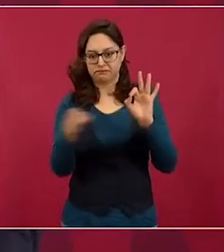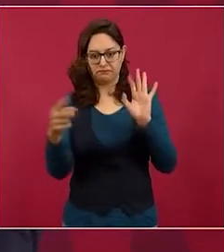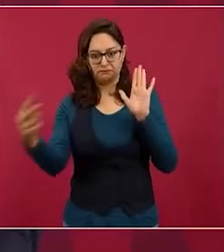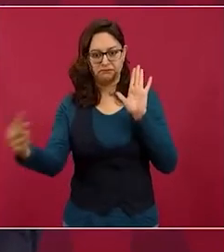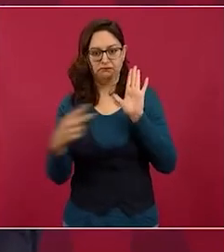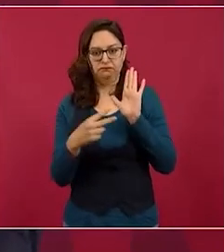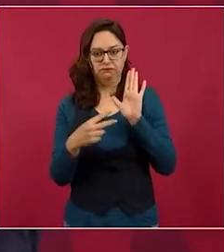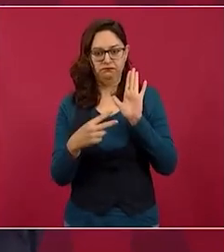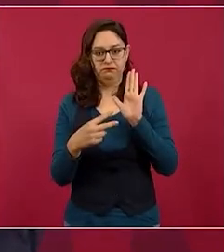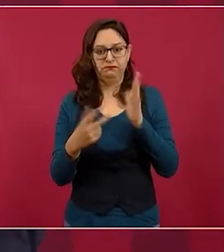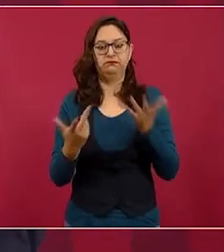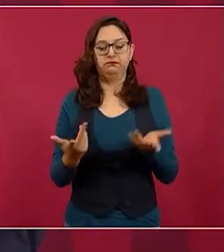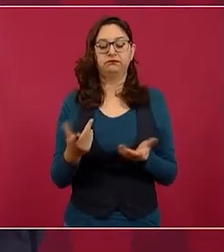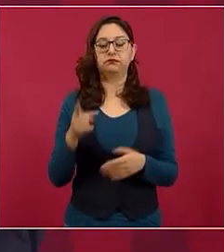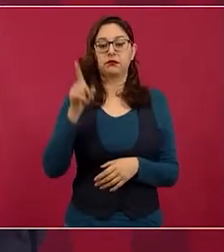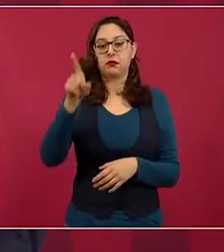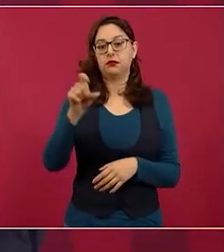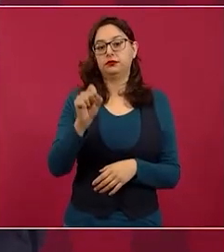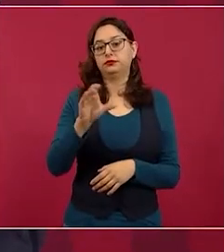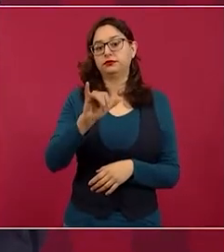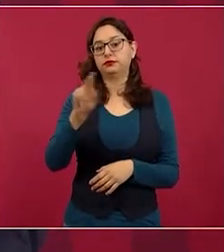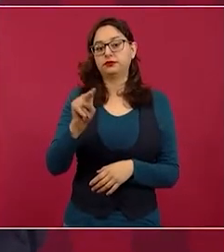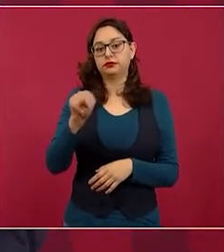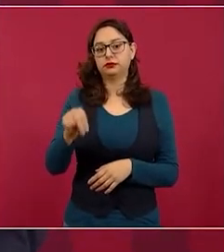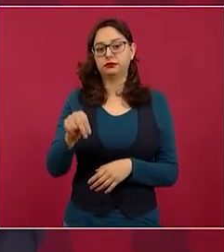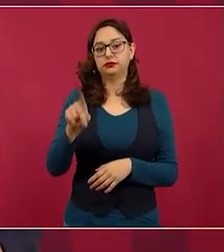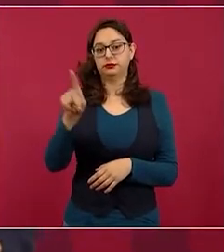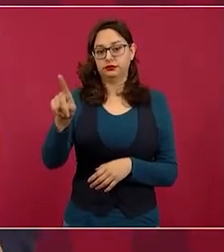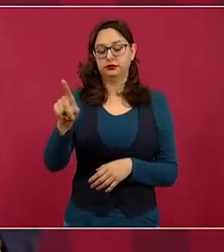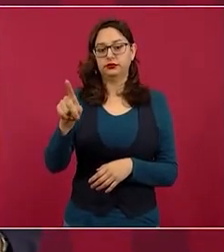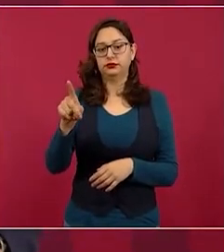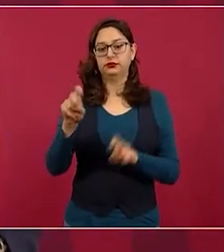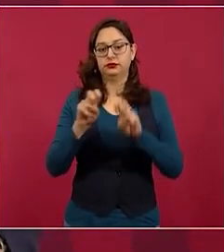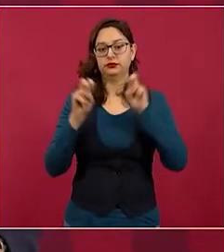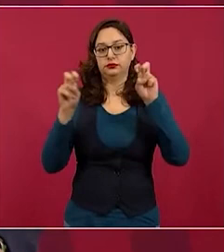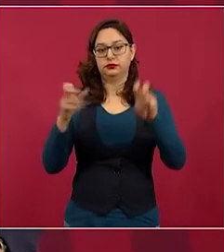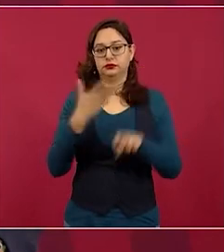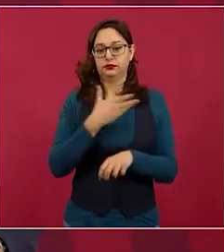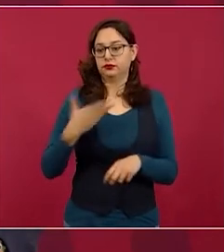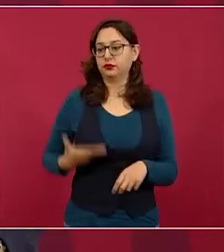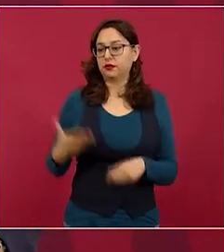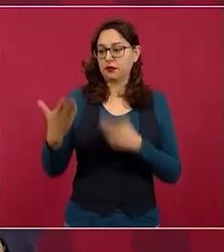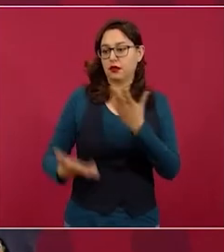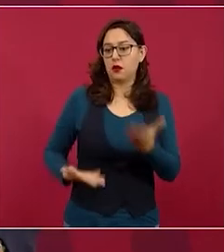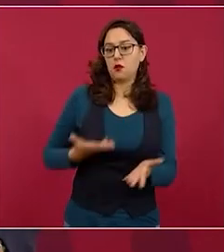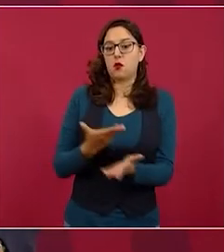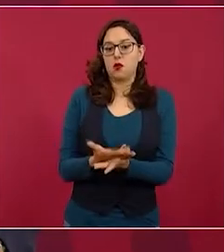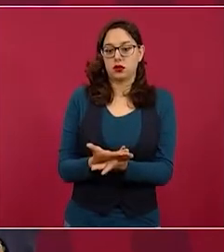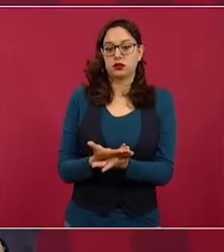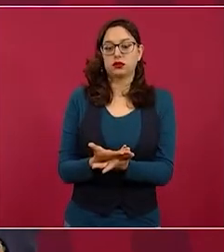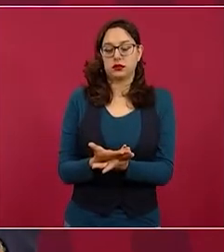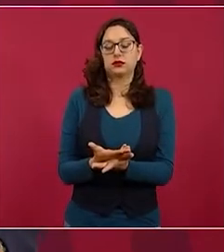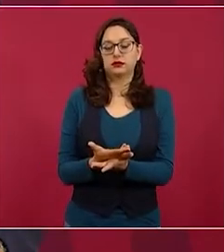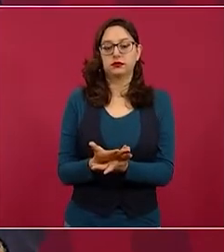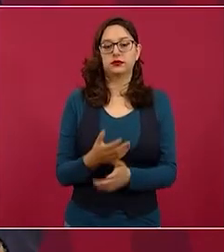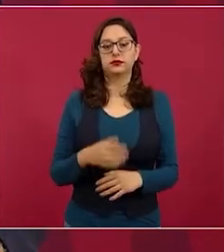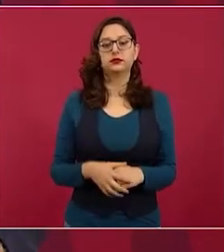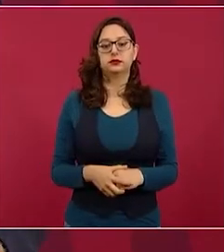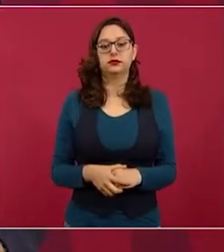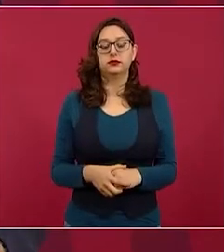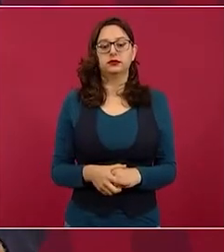la propuesta que hizo del ministro Arturo Saldívar. Es una denuncia